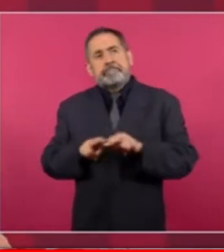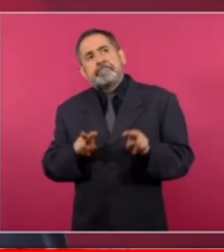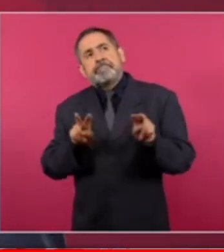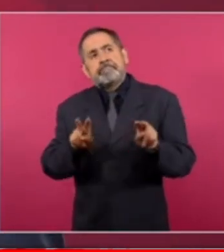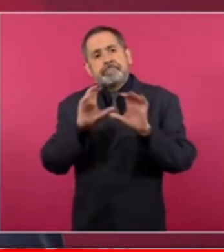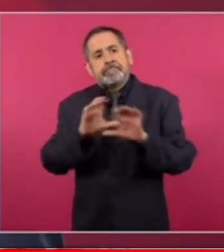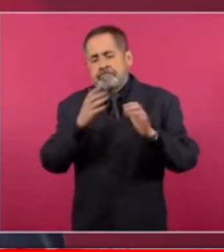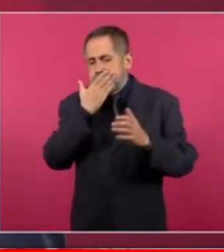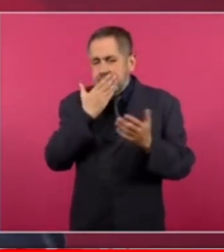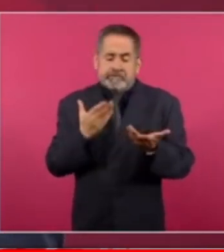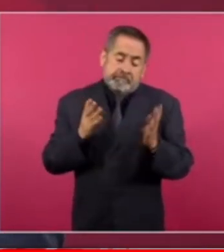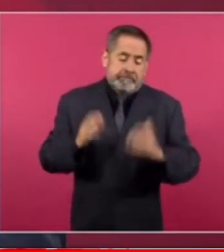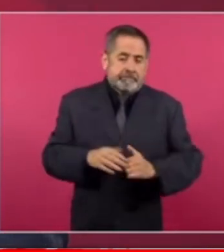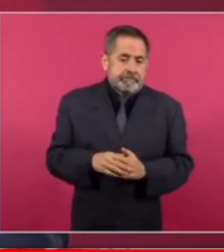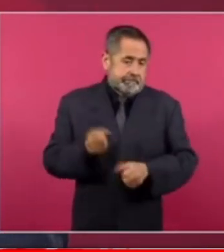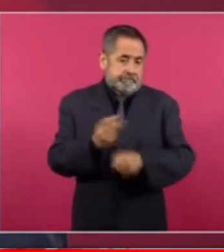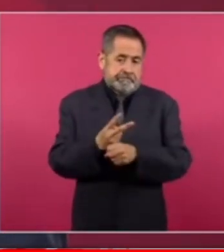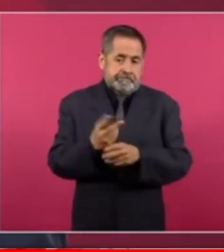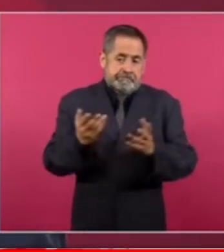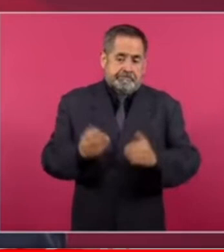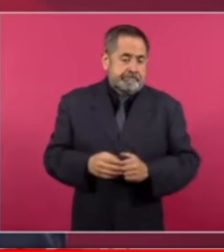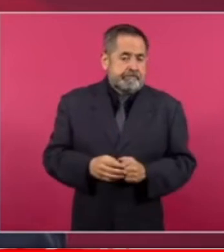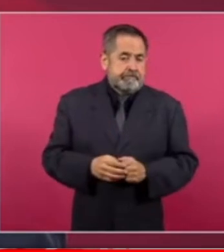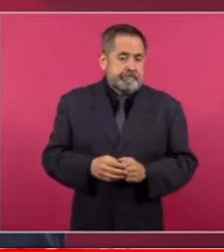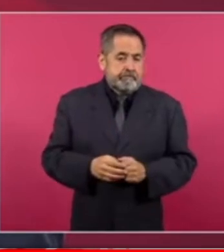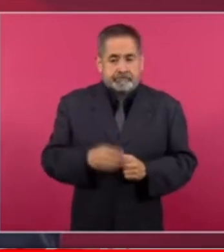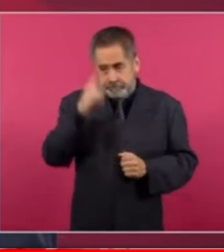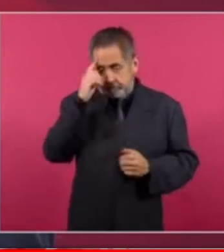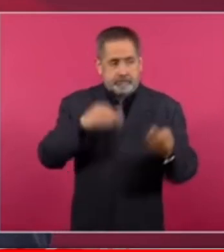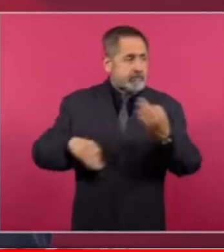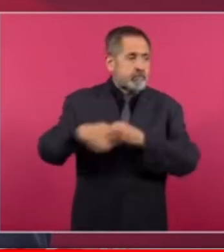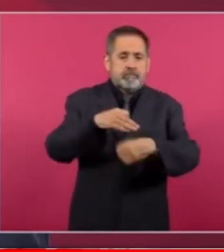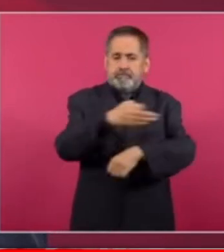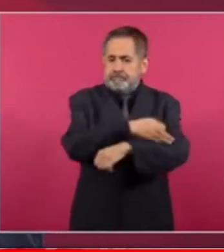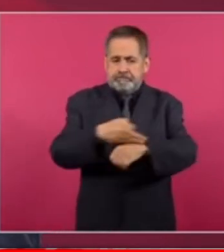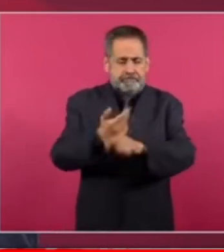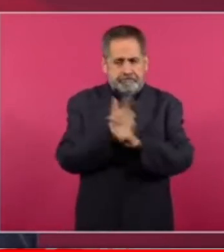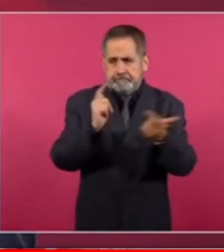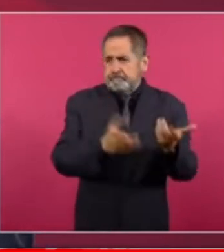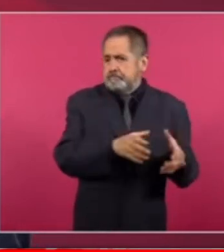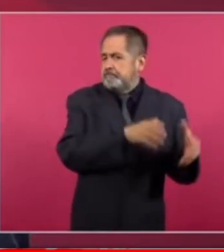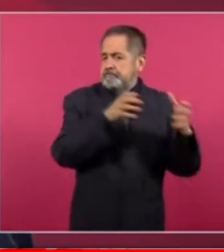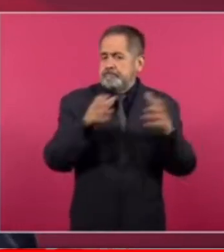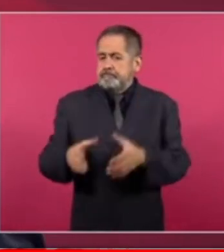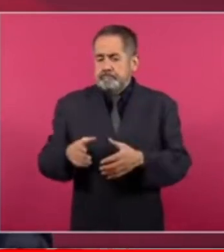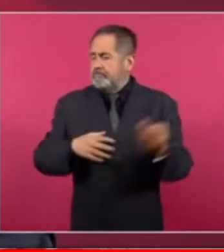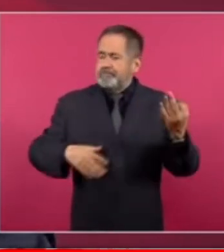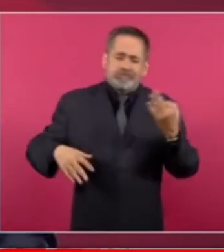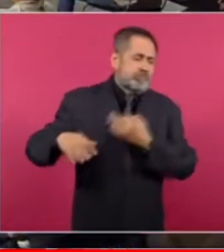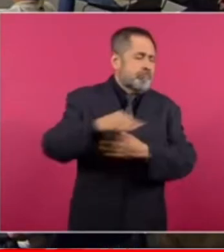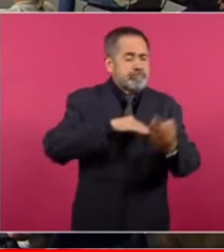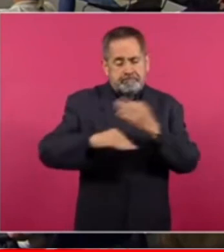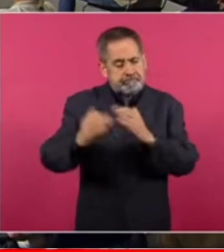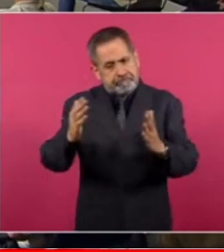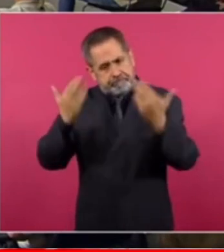y es para toda la familia están invitados todos